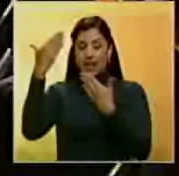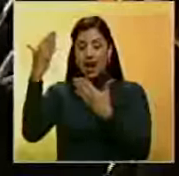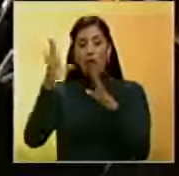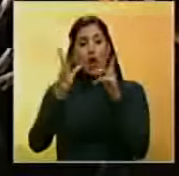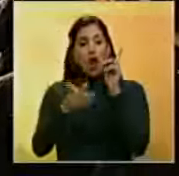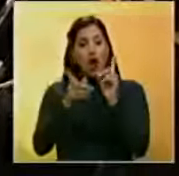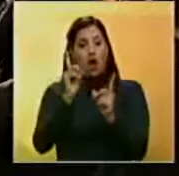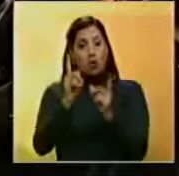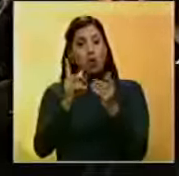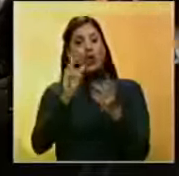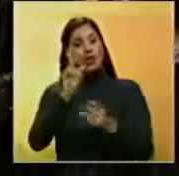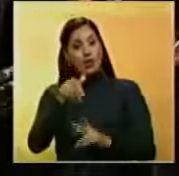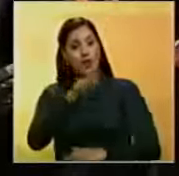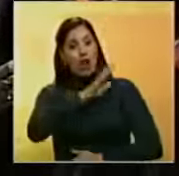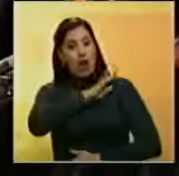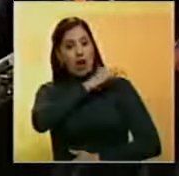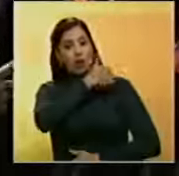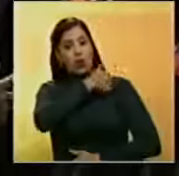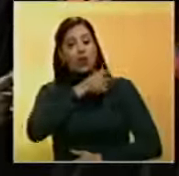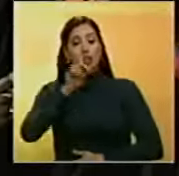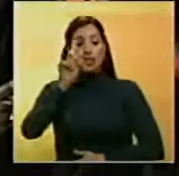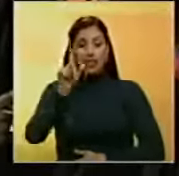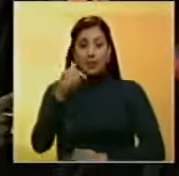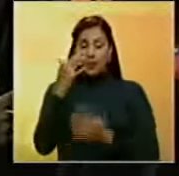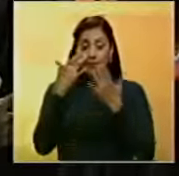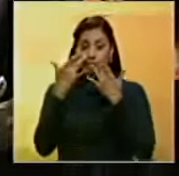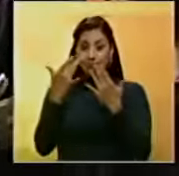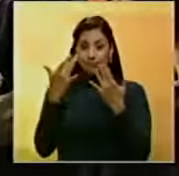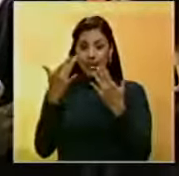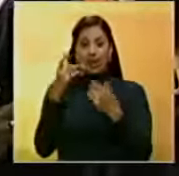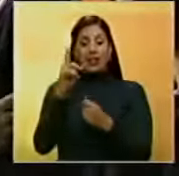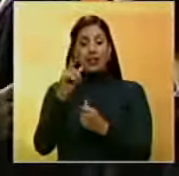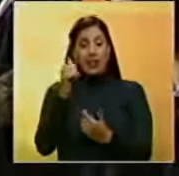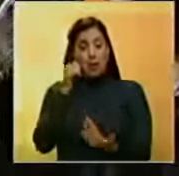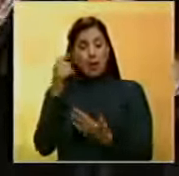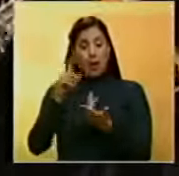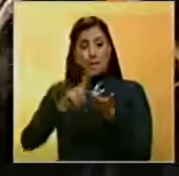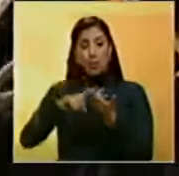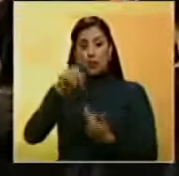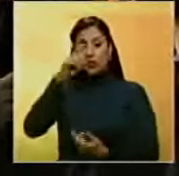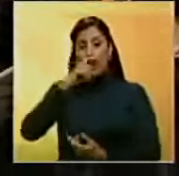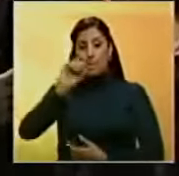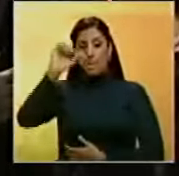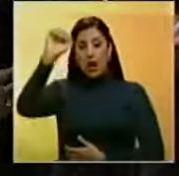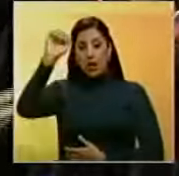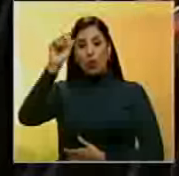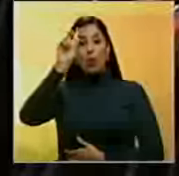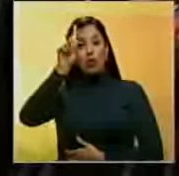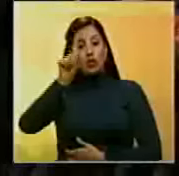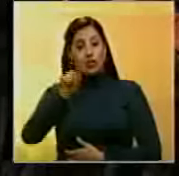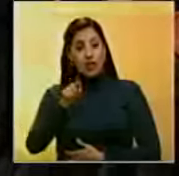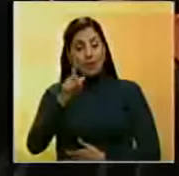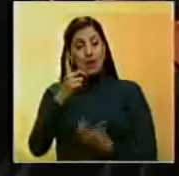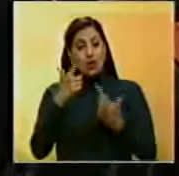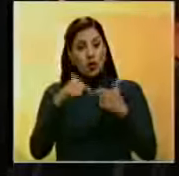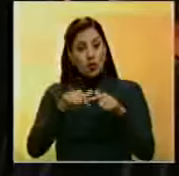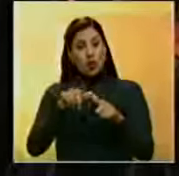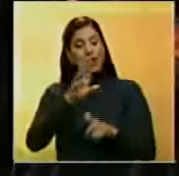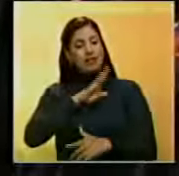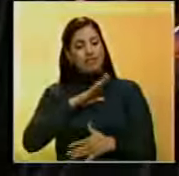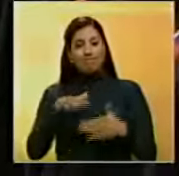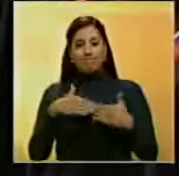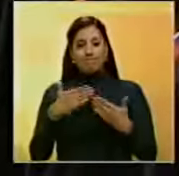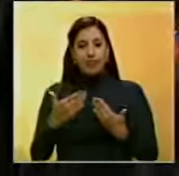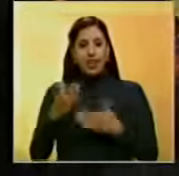magistrados de las autoridades. Vemos también en las imágenes a Cilia Flores. En este acto protocolar están